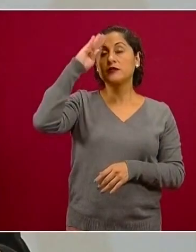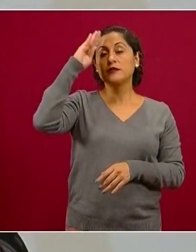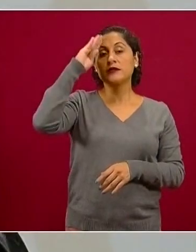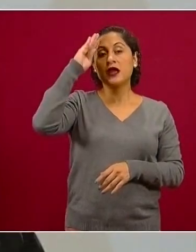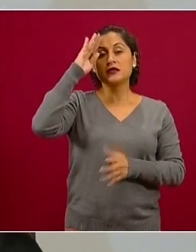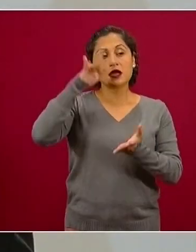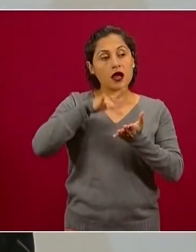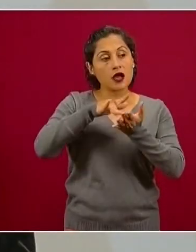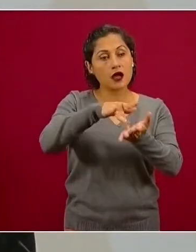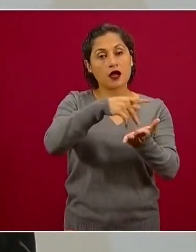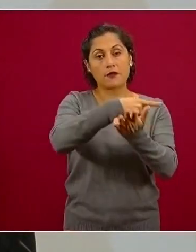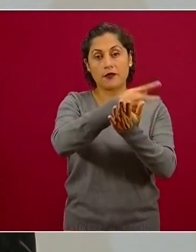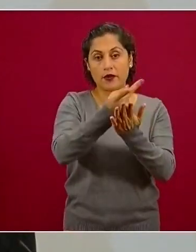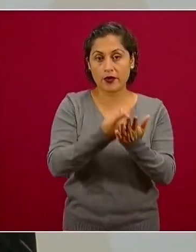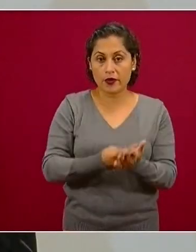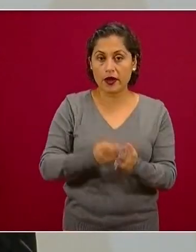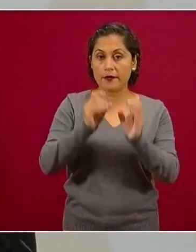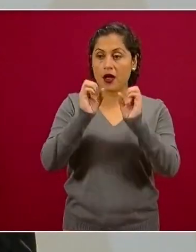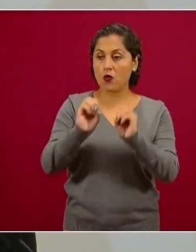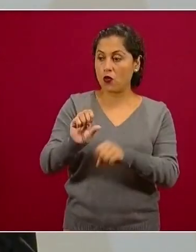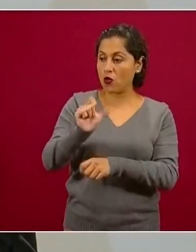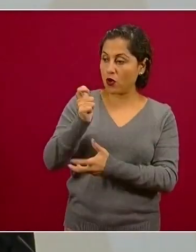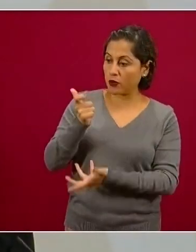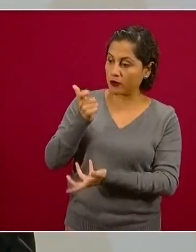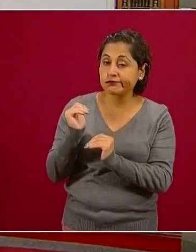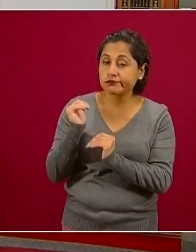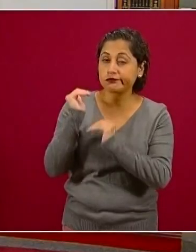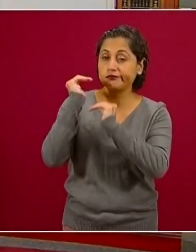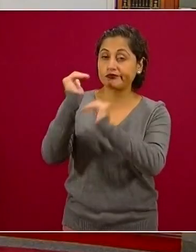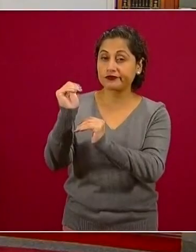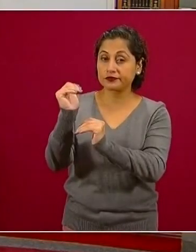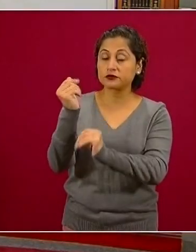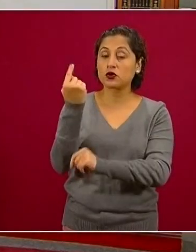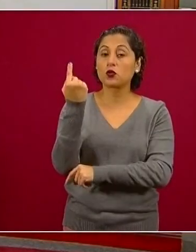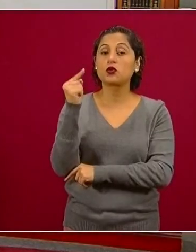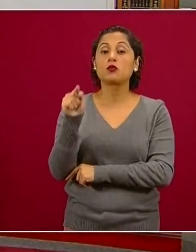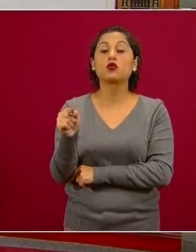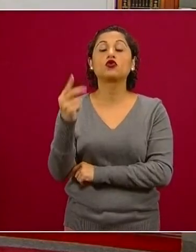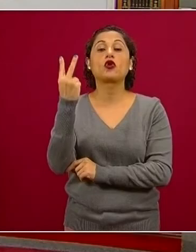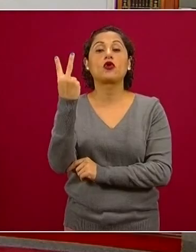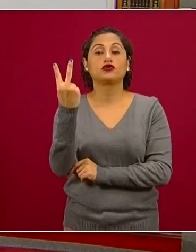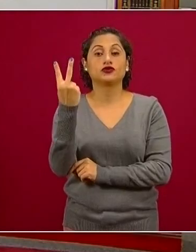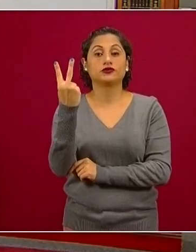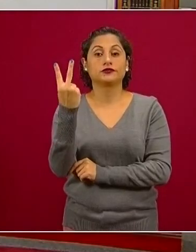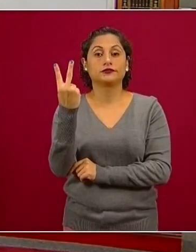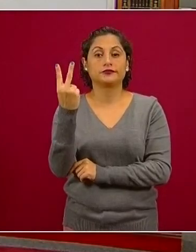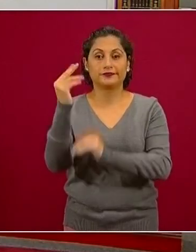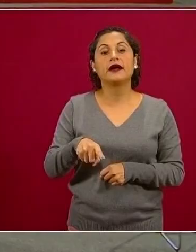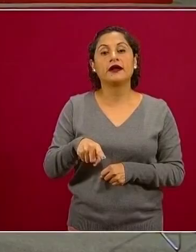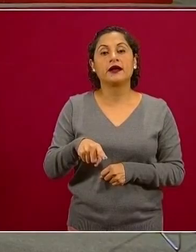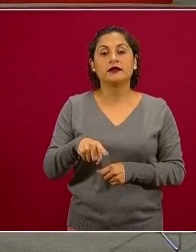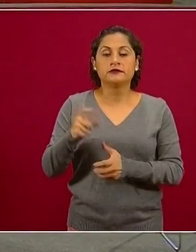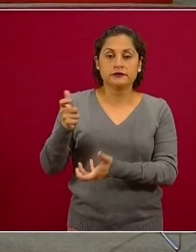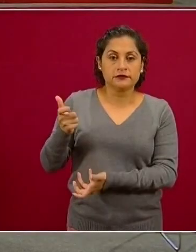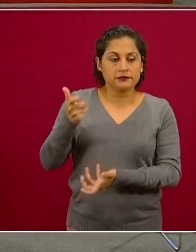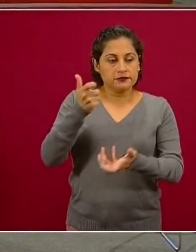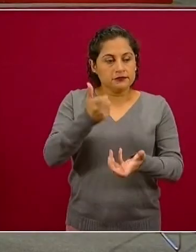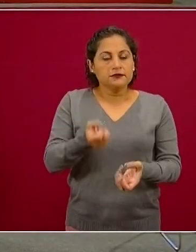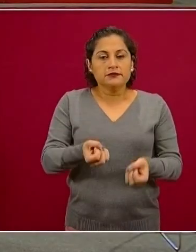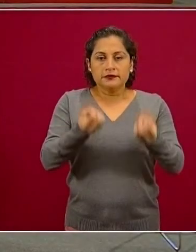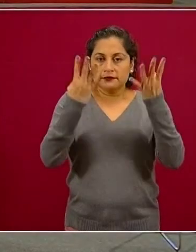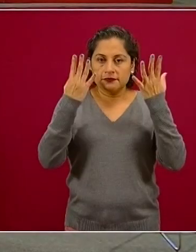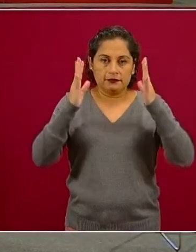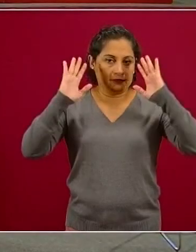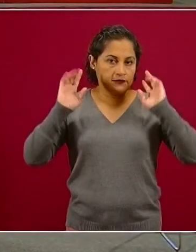esfuerzo para generar un impulso a la economía. Asimismo, el sector salud tendrá un crecimiento del 9.1%,